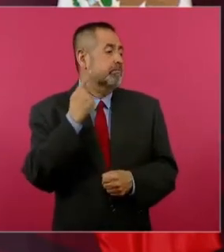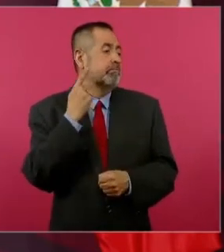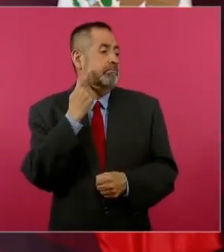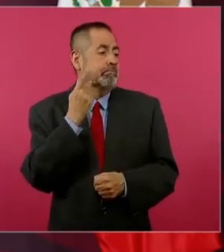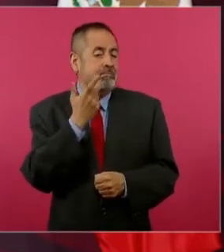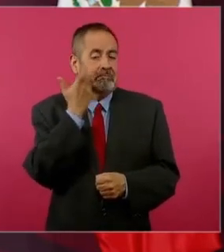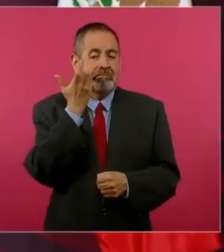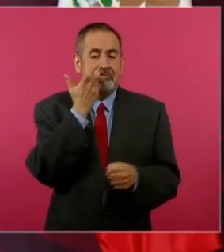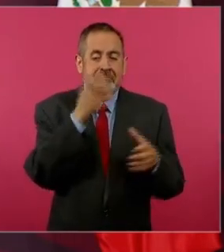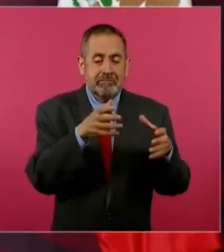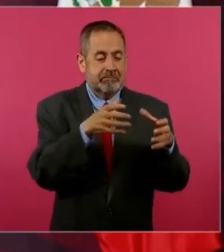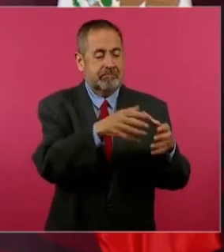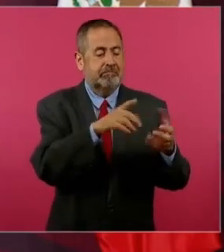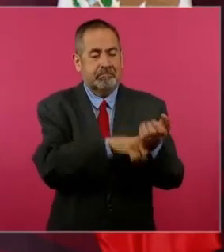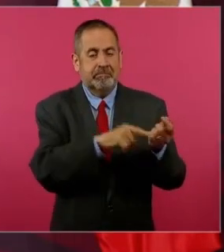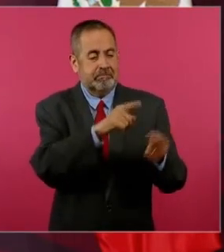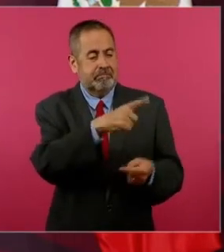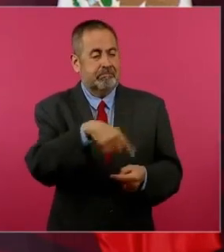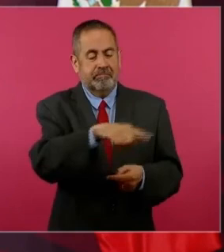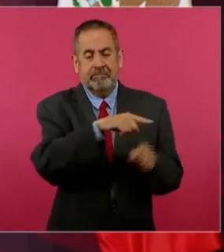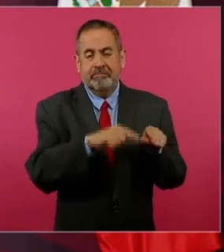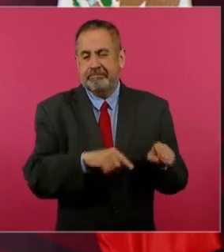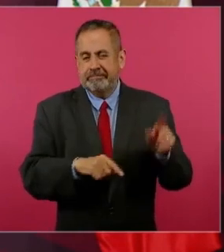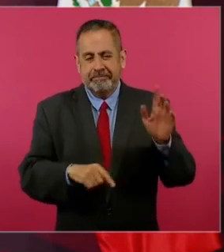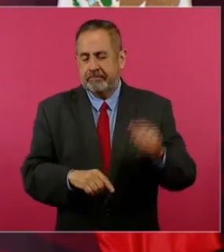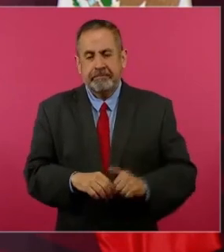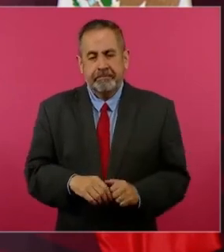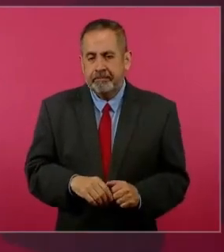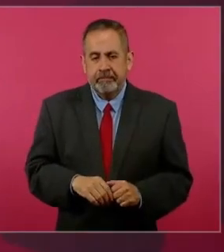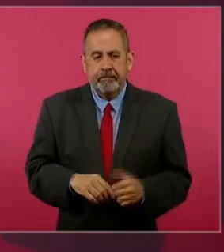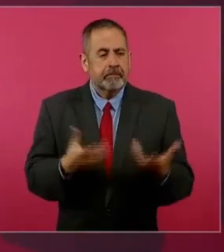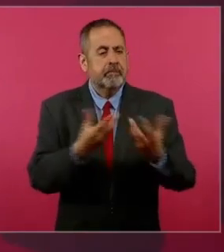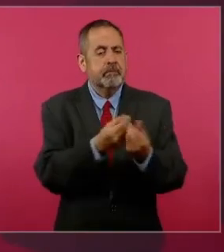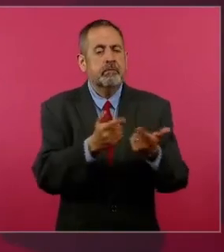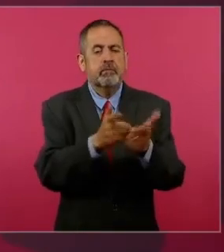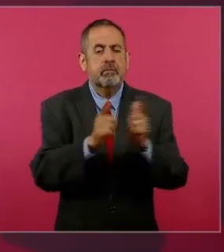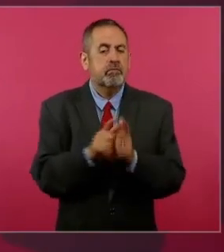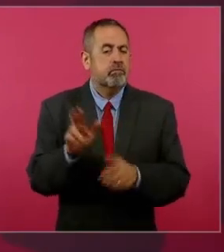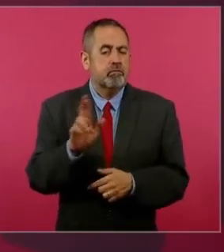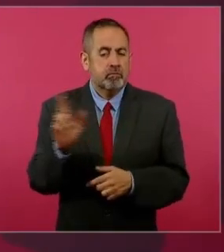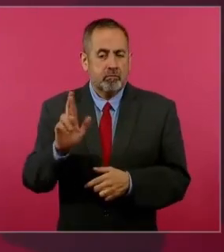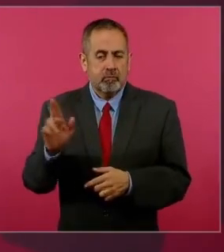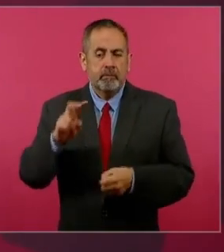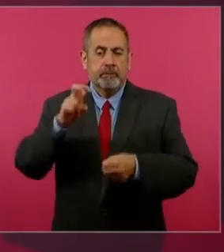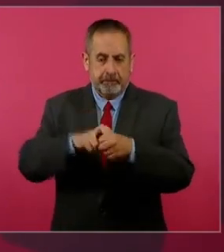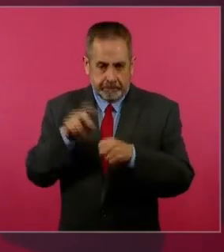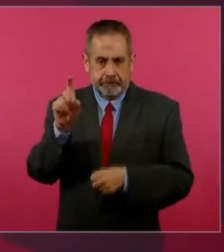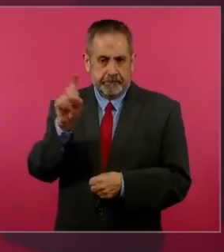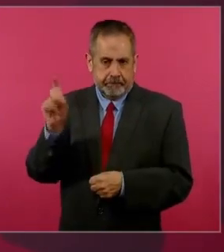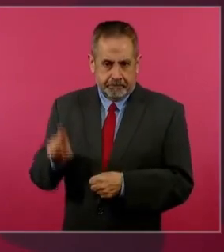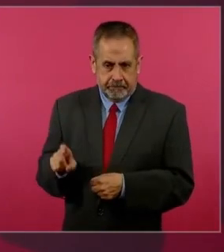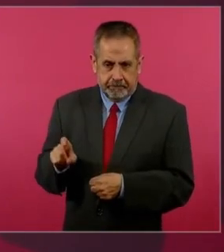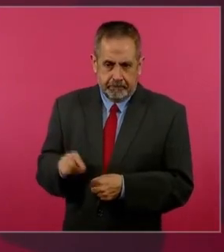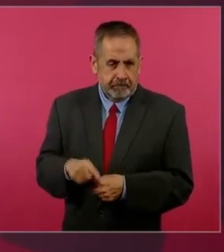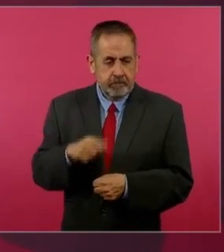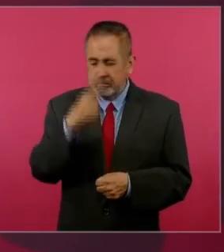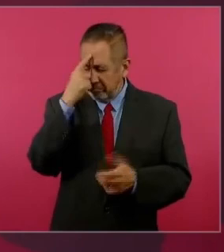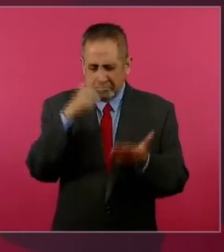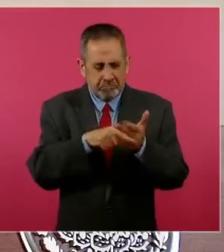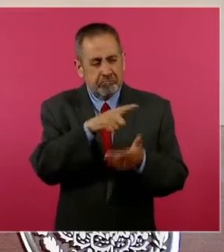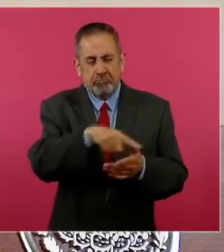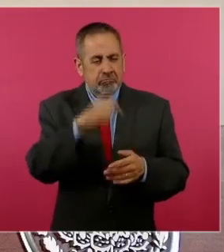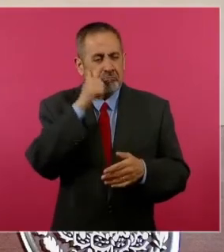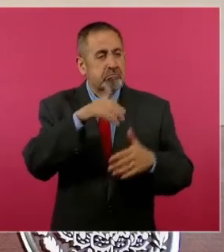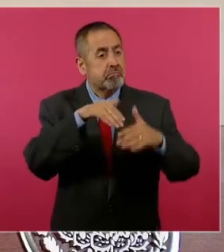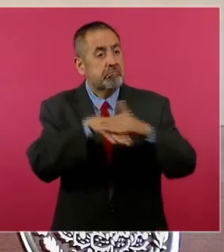del Partido Republicano de Texas van a los templos